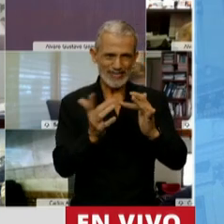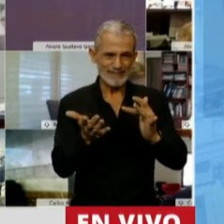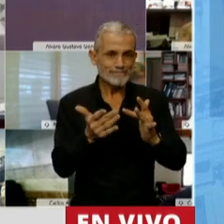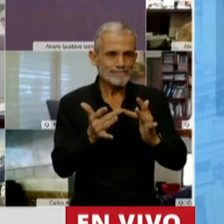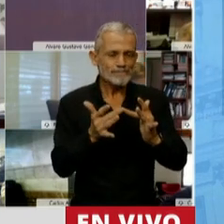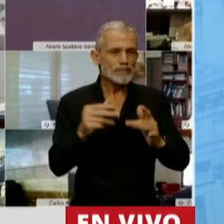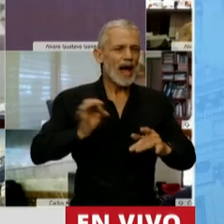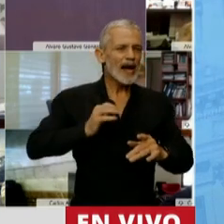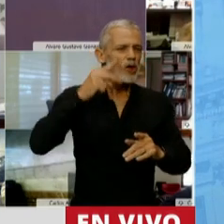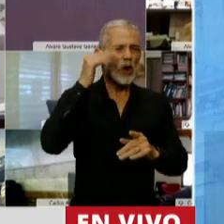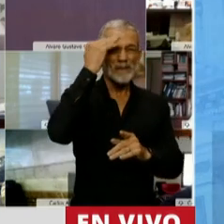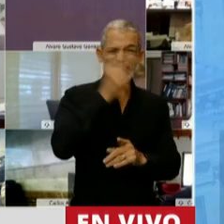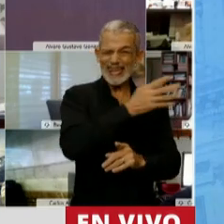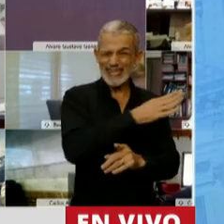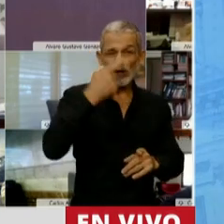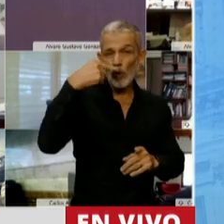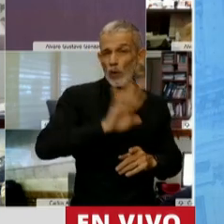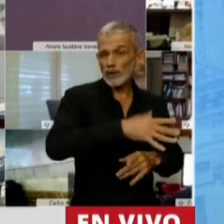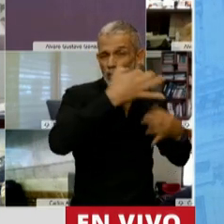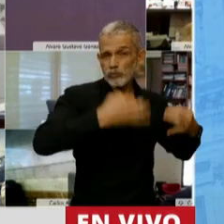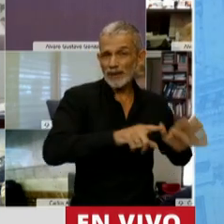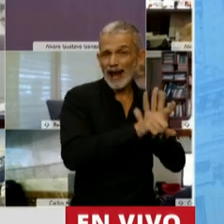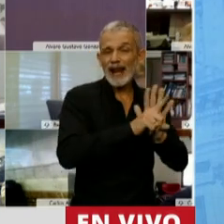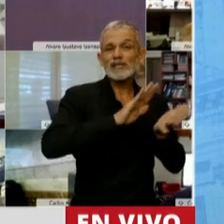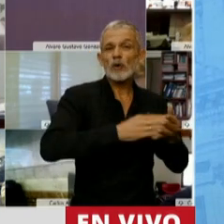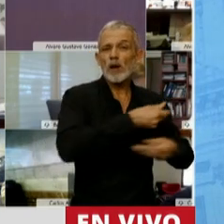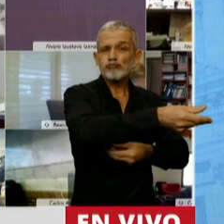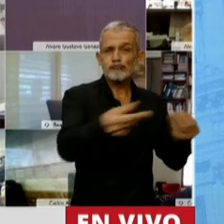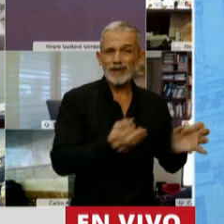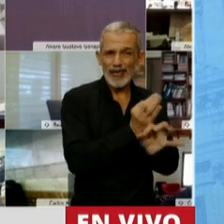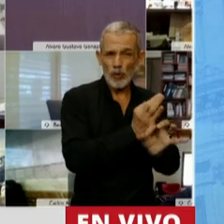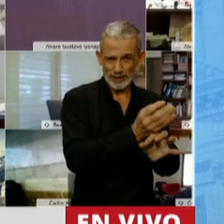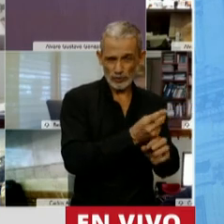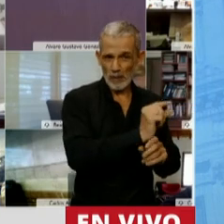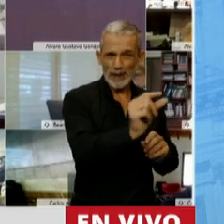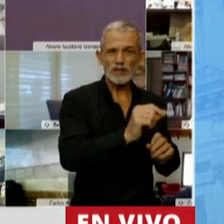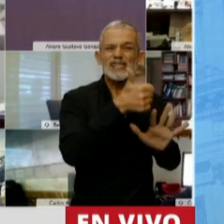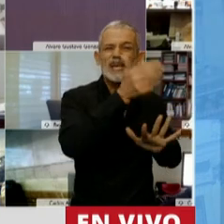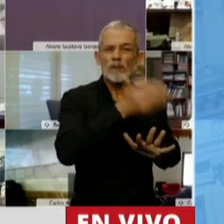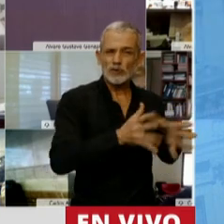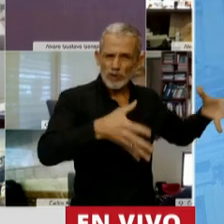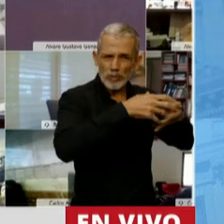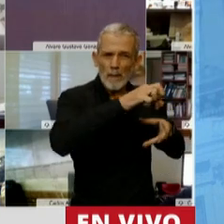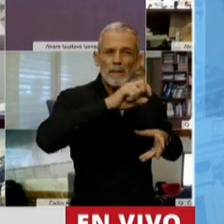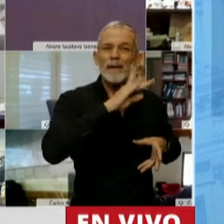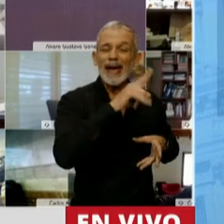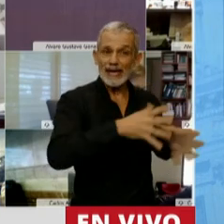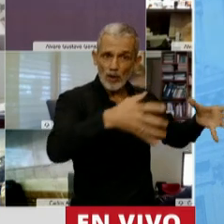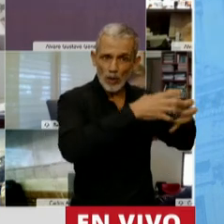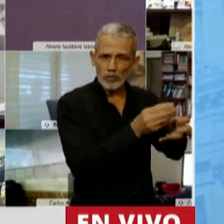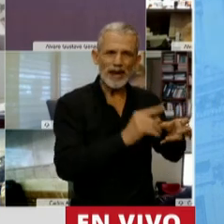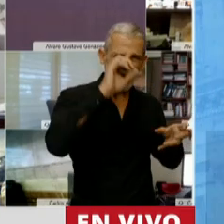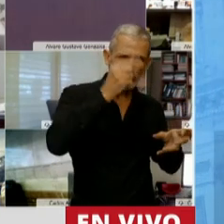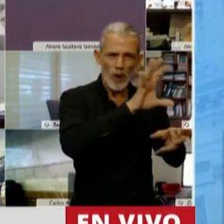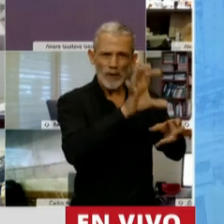en el 2015 fue el último año de cumplimiento de la ley de financiamiento educativo. 6% del PBI sumado entre nación